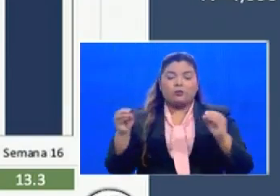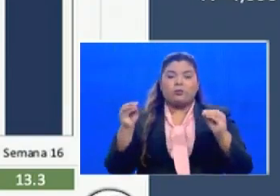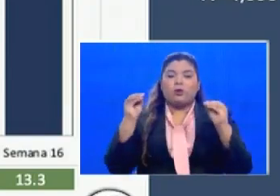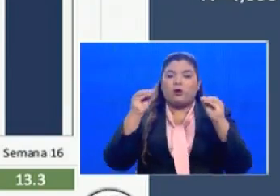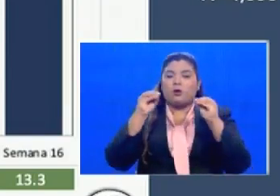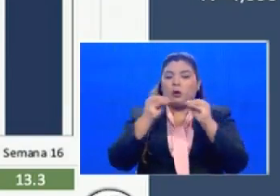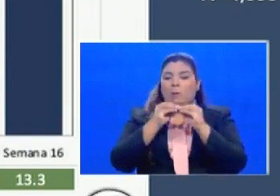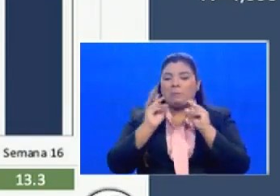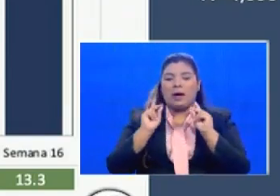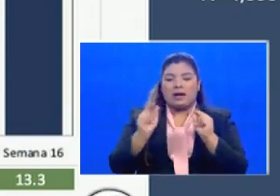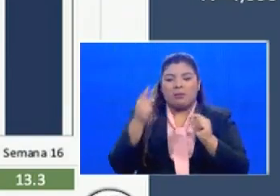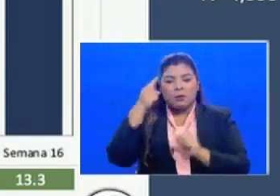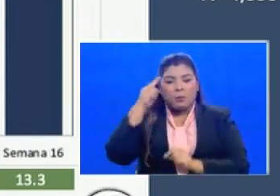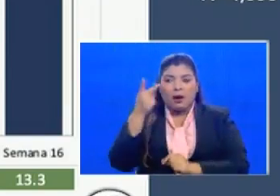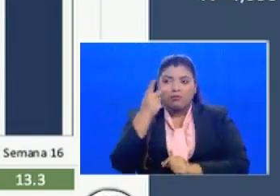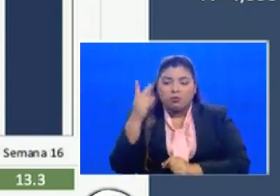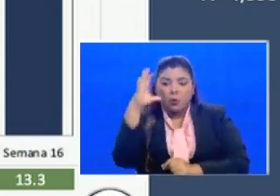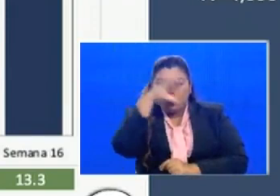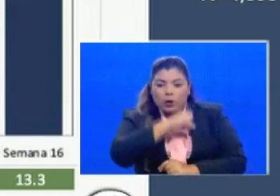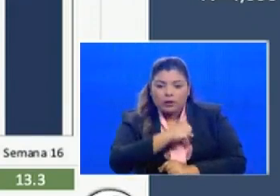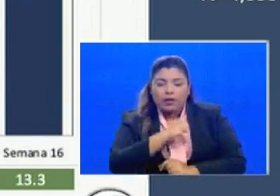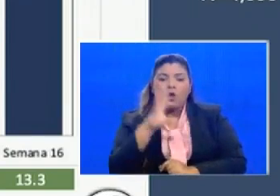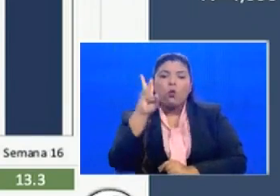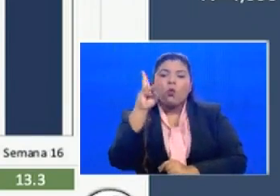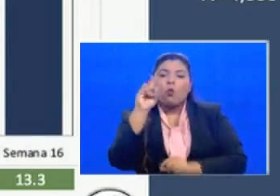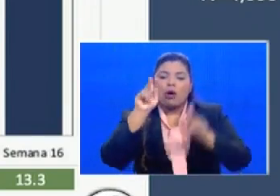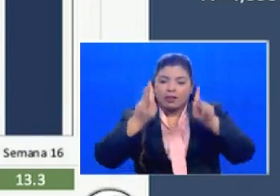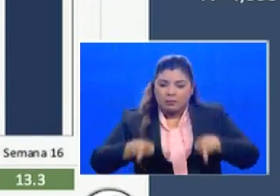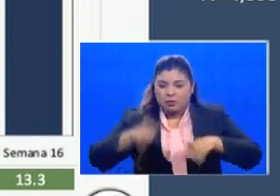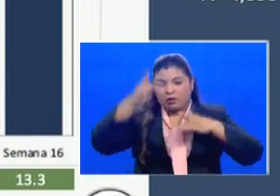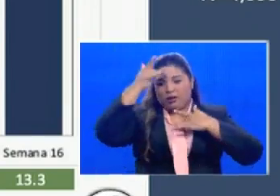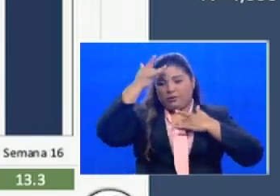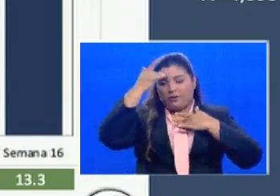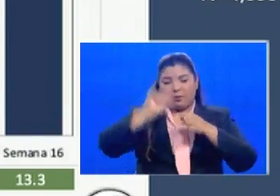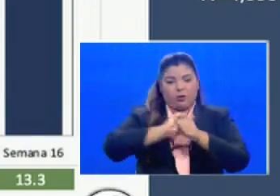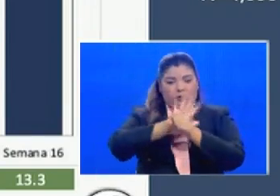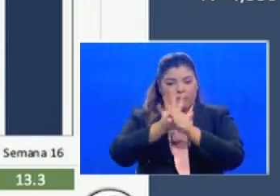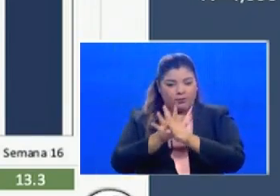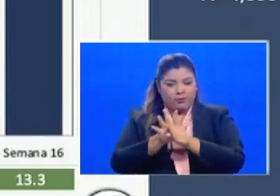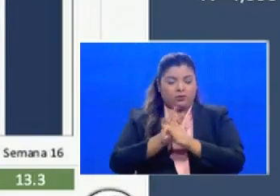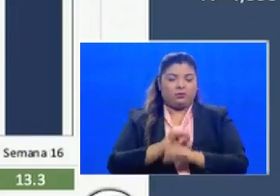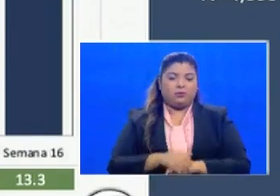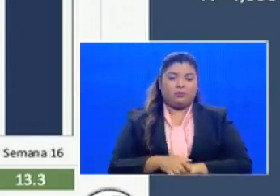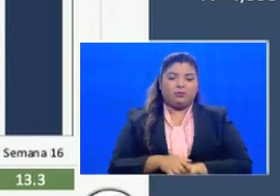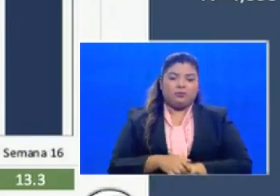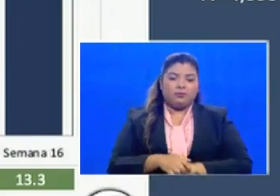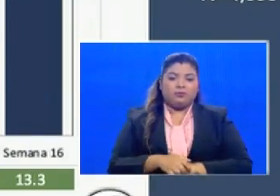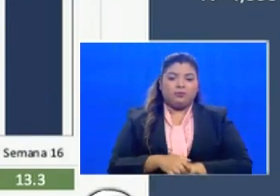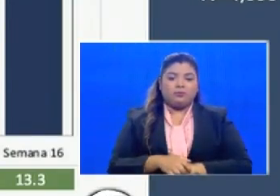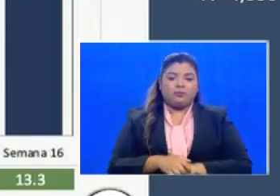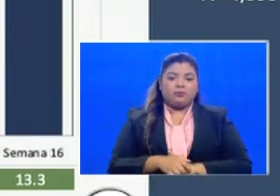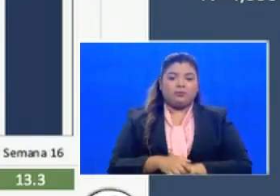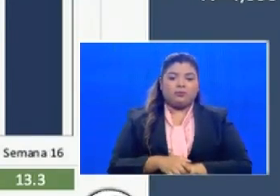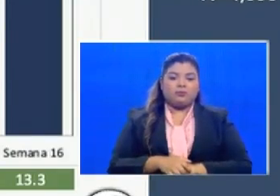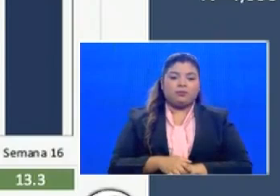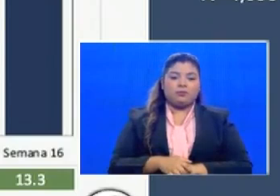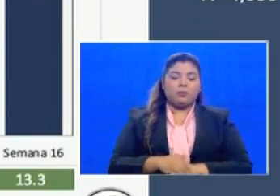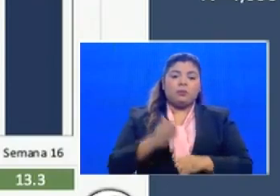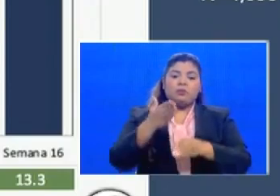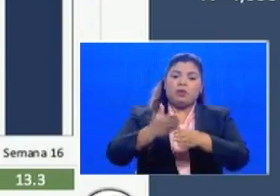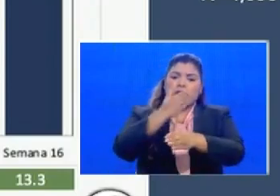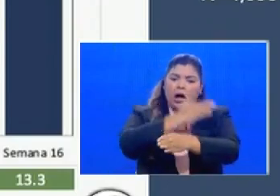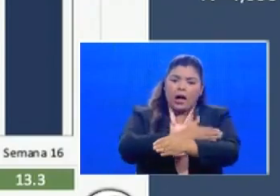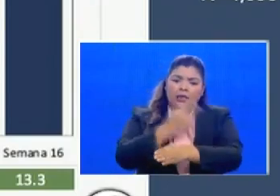a cuando las personas se infectaron. De igual forma, como mencionaba antes, lo que se ha alcanzado es un